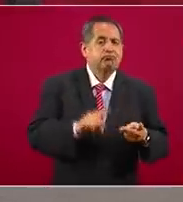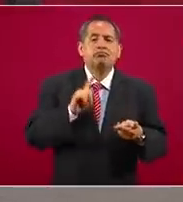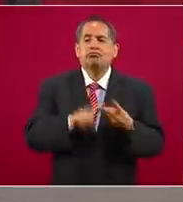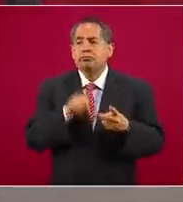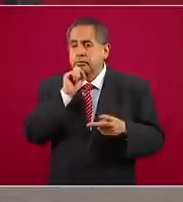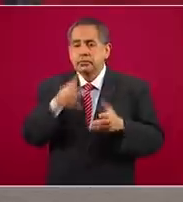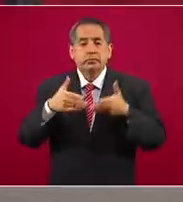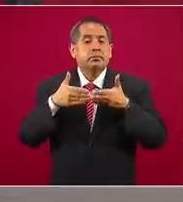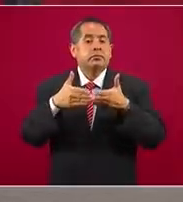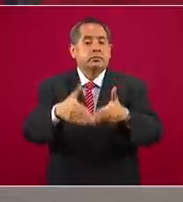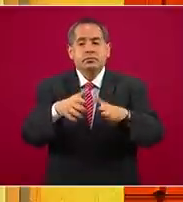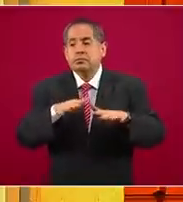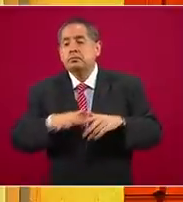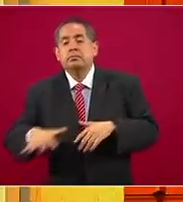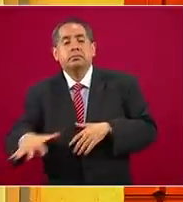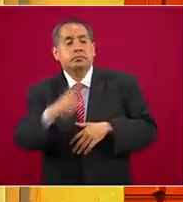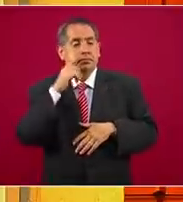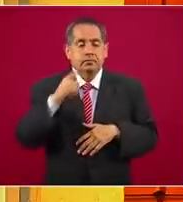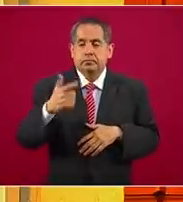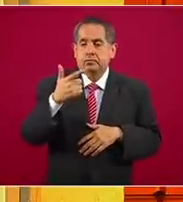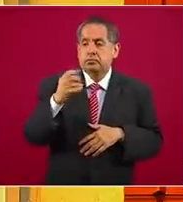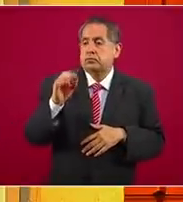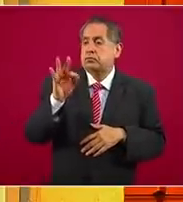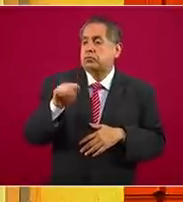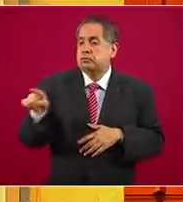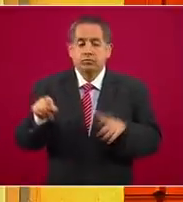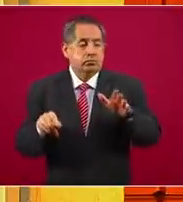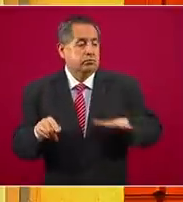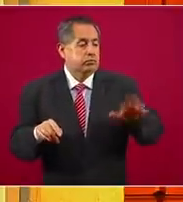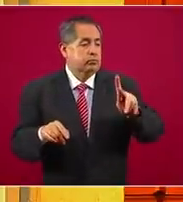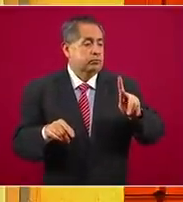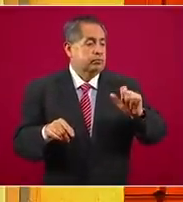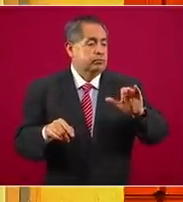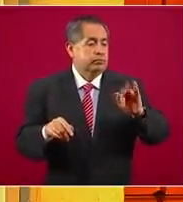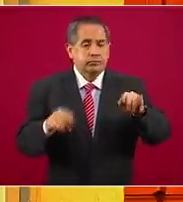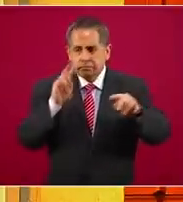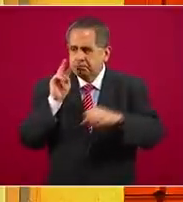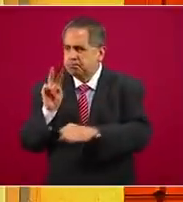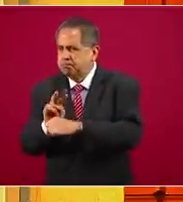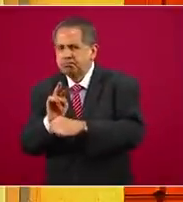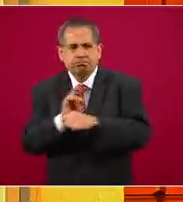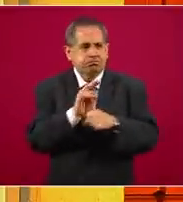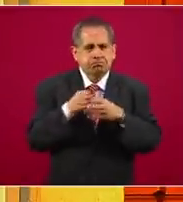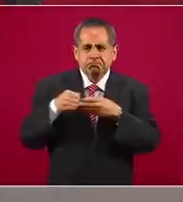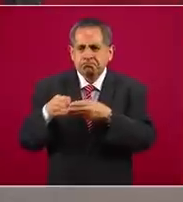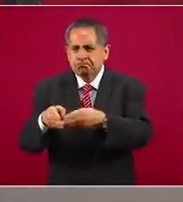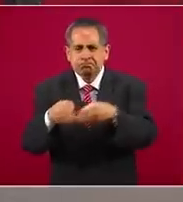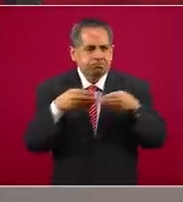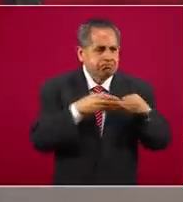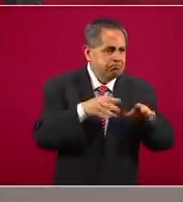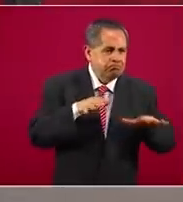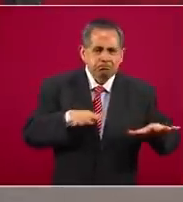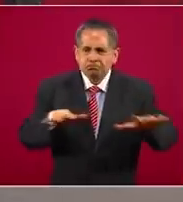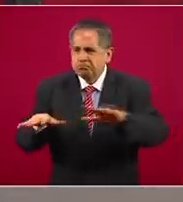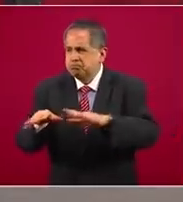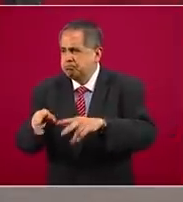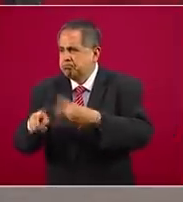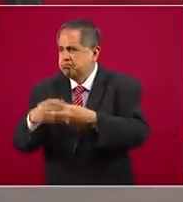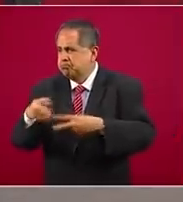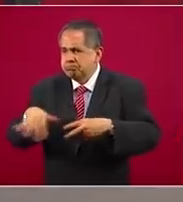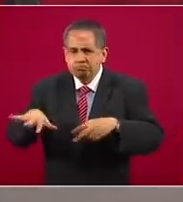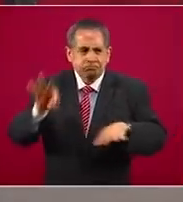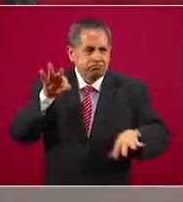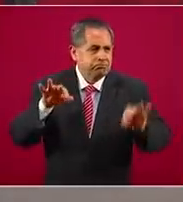operaciones en el Golfo y Pacífico y operaciones de búsqueda de rescate. Todas estas misiones, en todas estas se